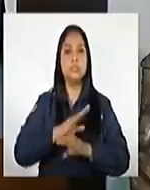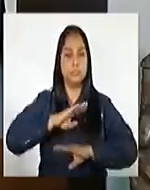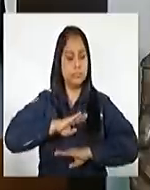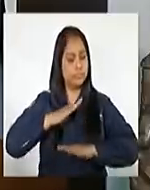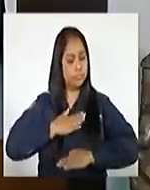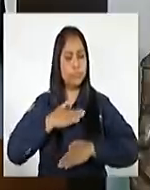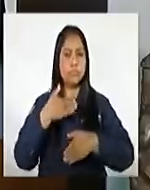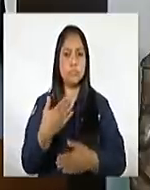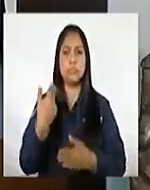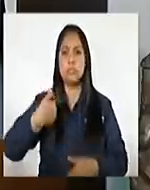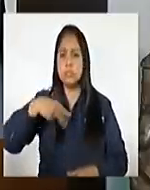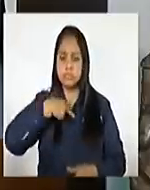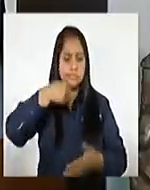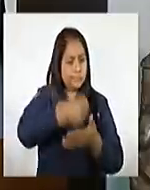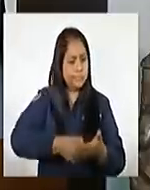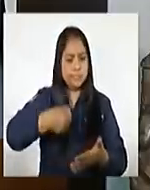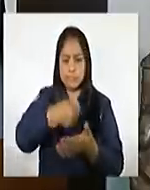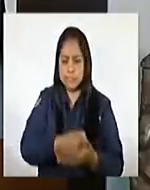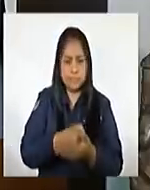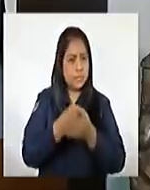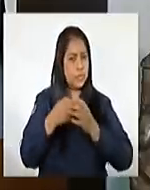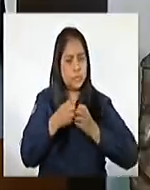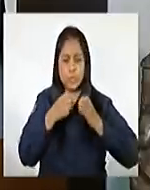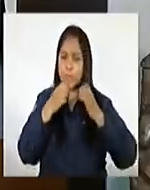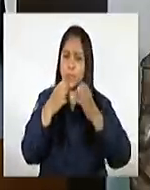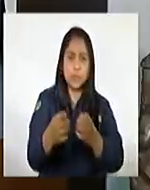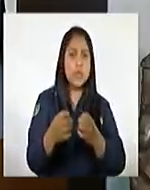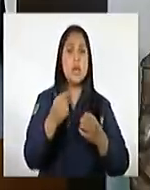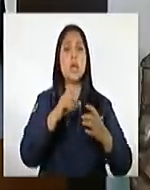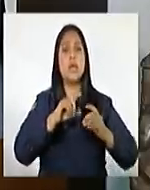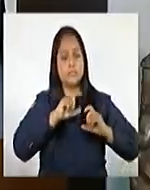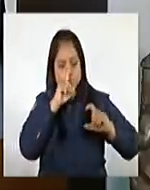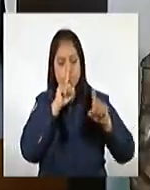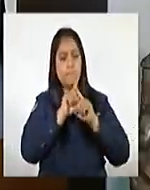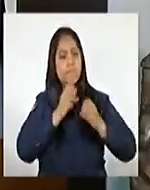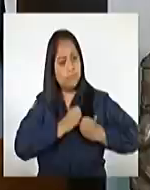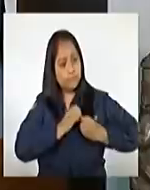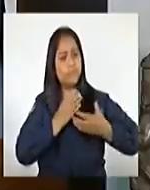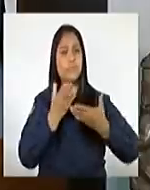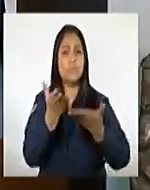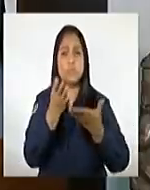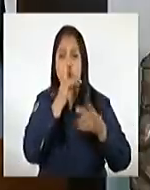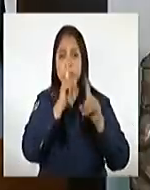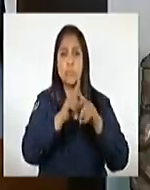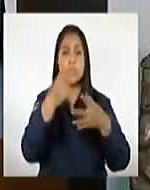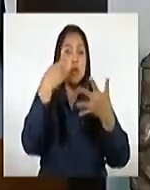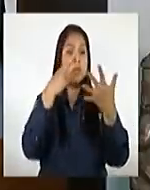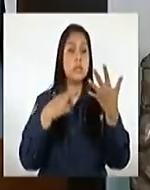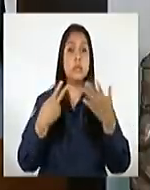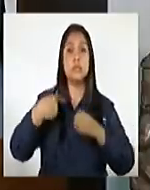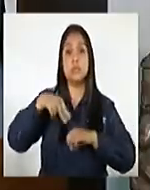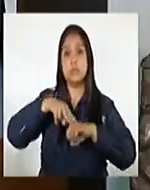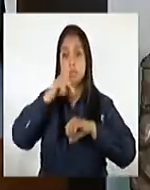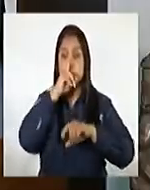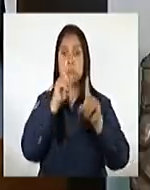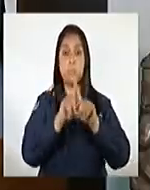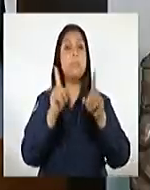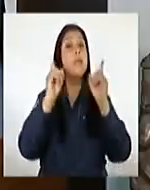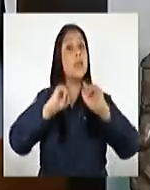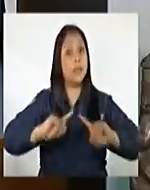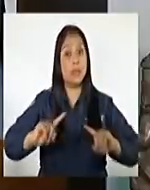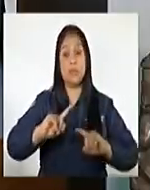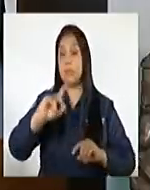poniendo en esta lucha todas nuestras fuerzas y nuestro corazón, además de los recursos necesarios. Sin embargo,